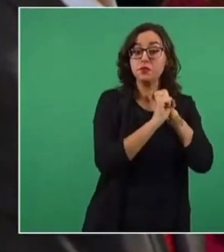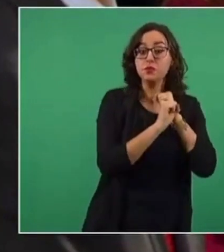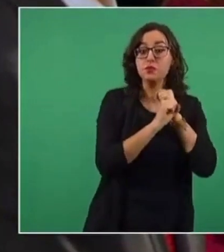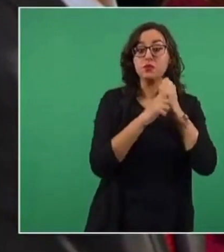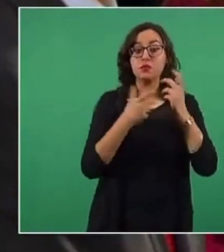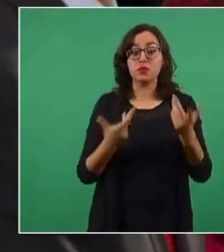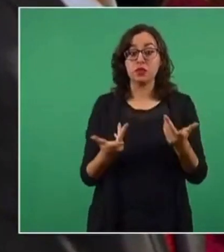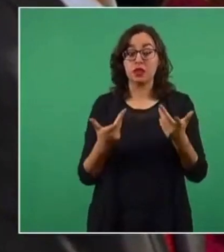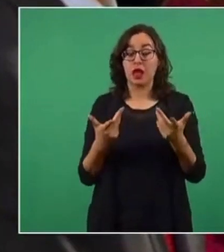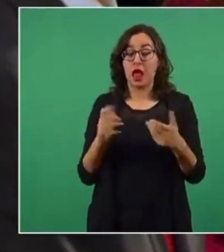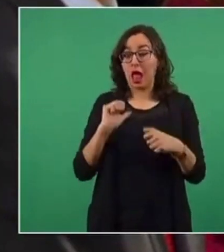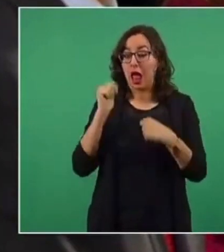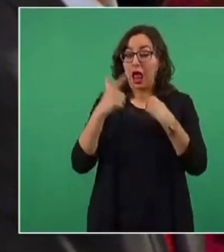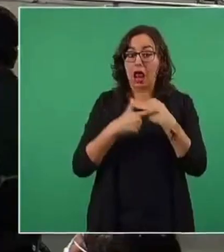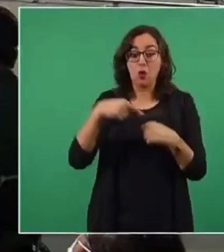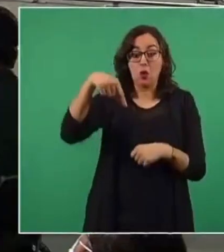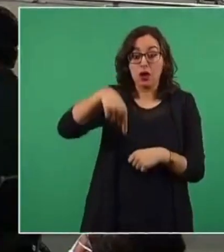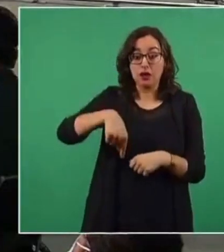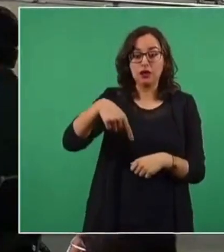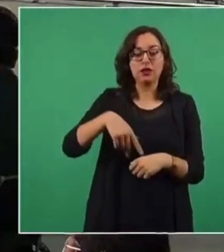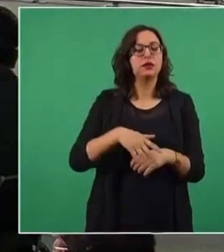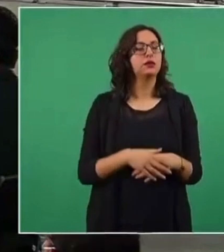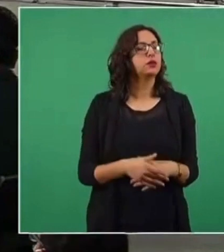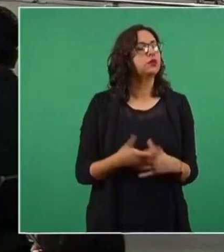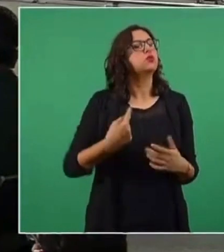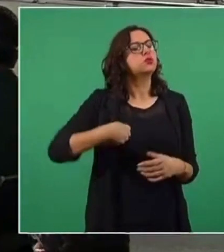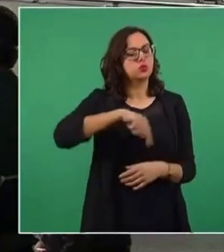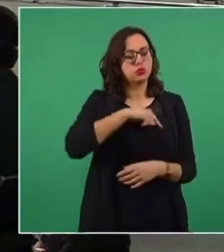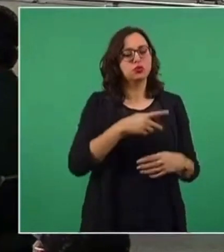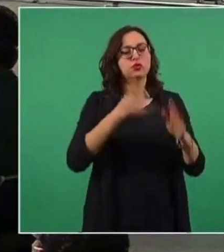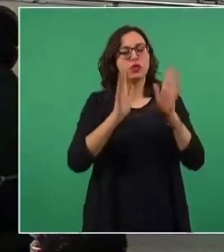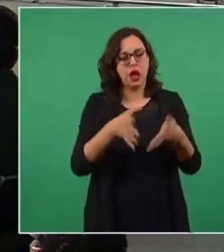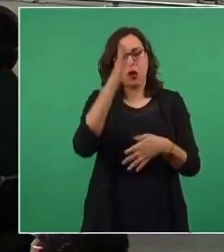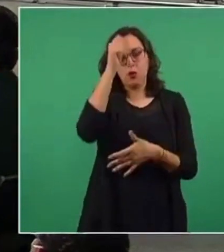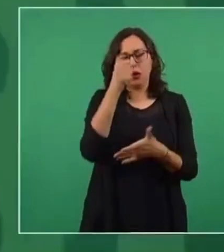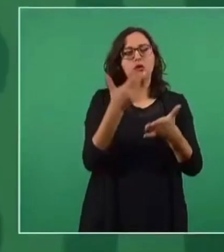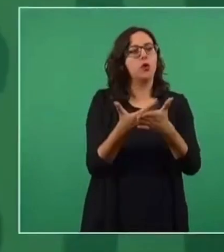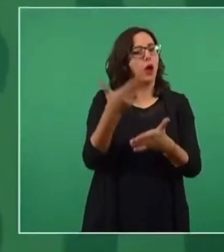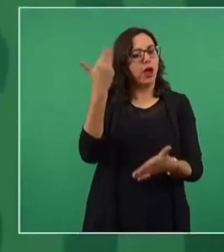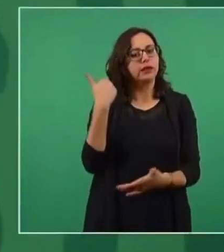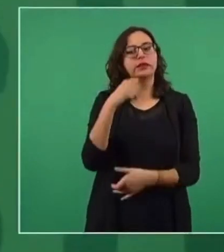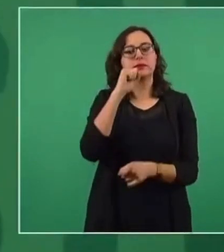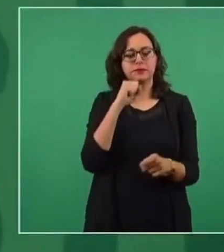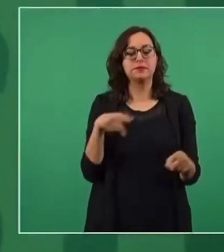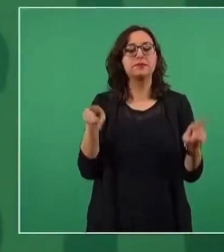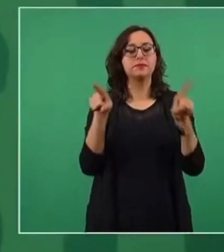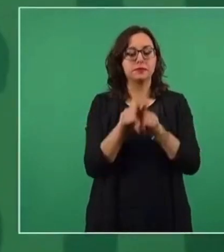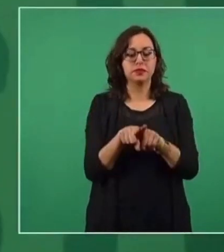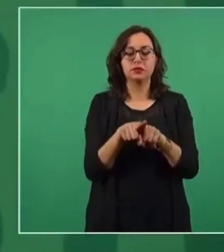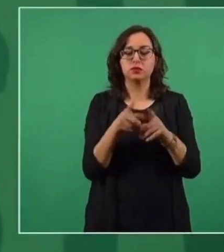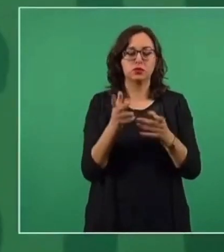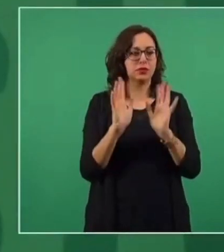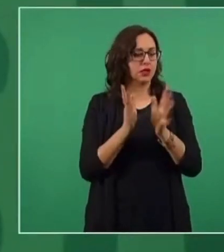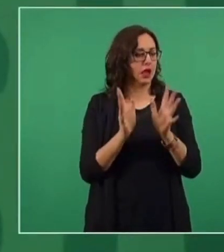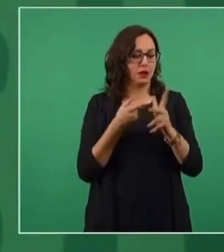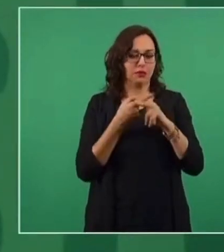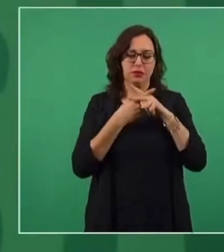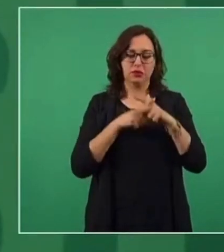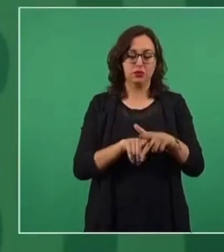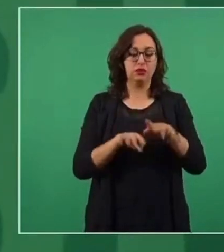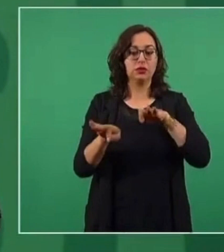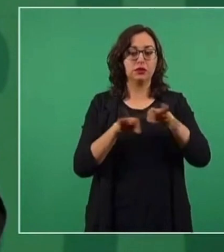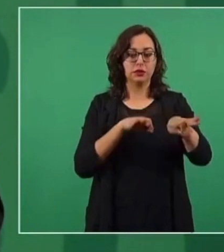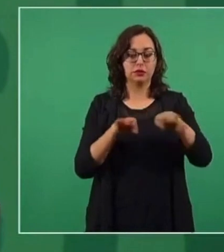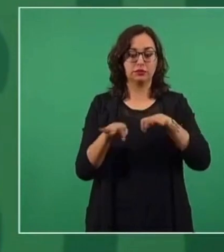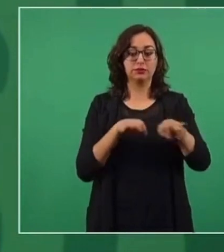¿Sería algo similar aquí o Ese es un acuerdo que ya tenemos con Estados Unidos, lo estamos trabajando con el Departamento de Justicia. Hay